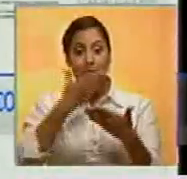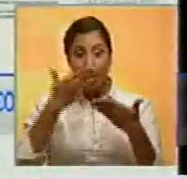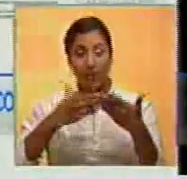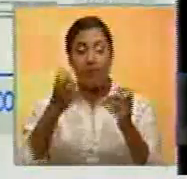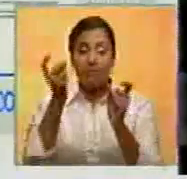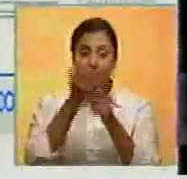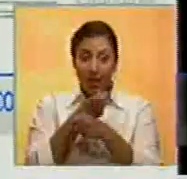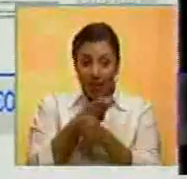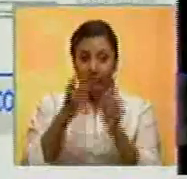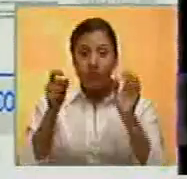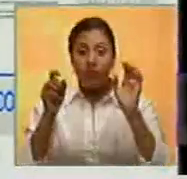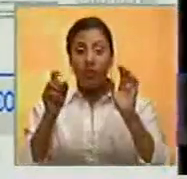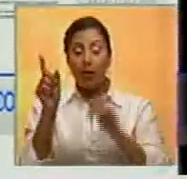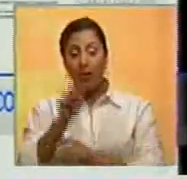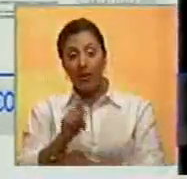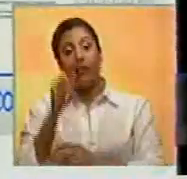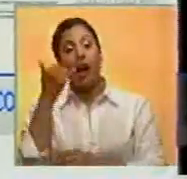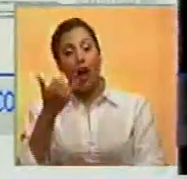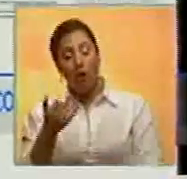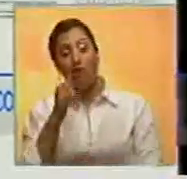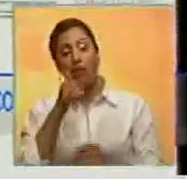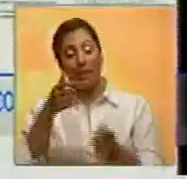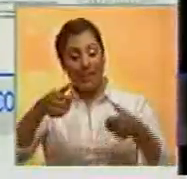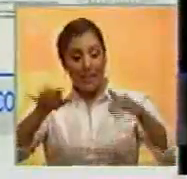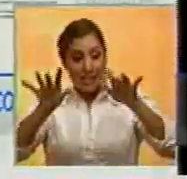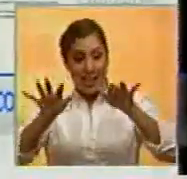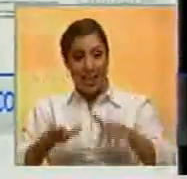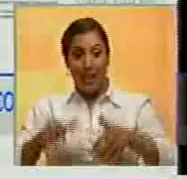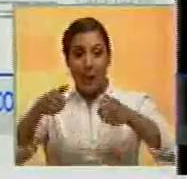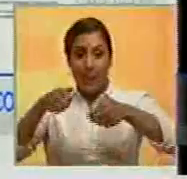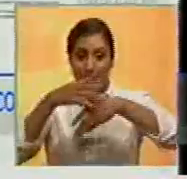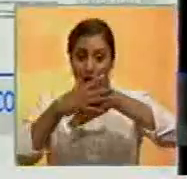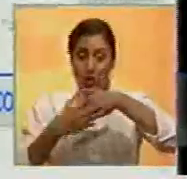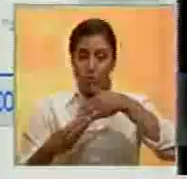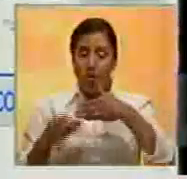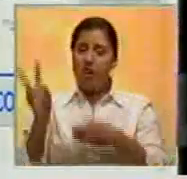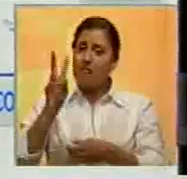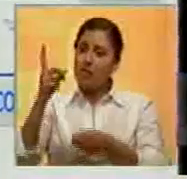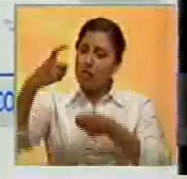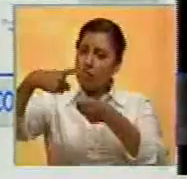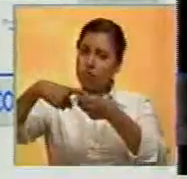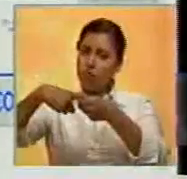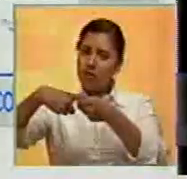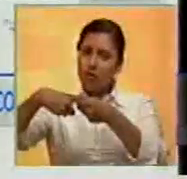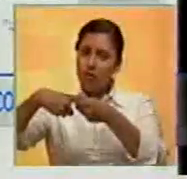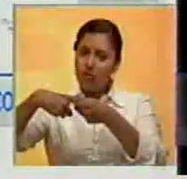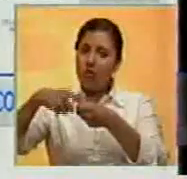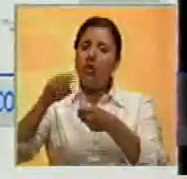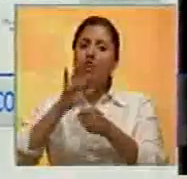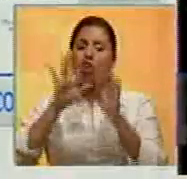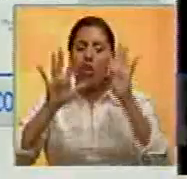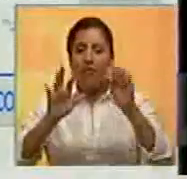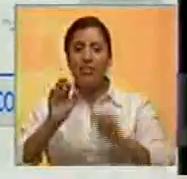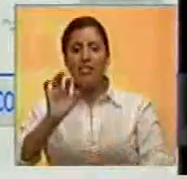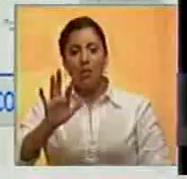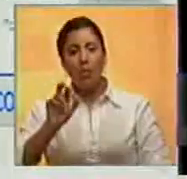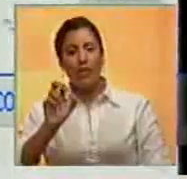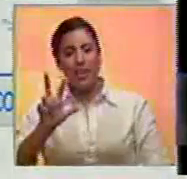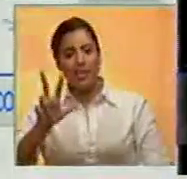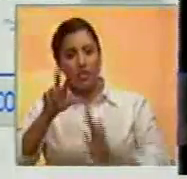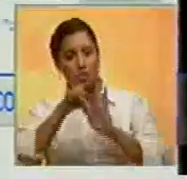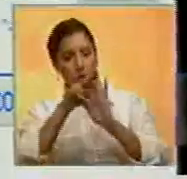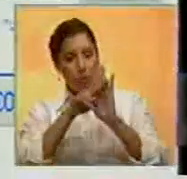para el mes de agosto, la Secretaría del Mercosur dice que Venezuela incorporó y o adoptó 953